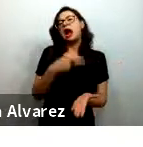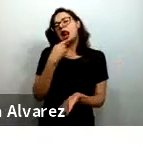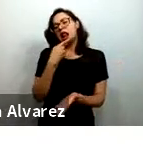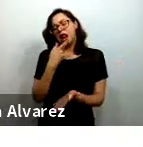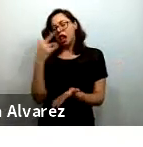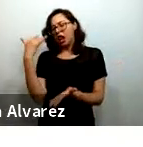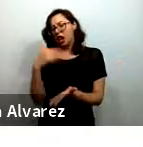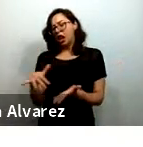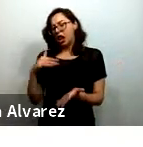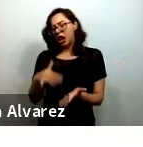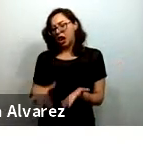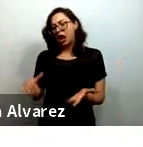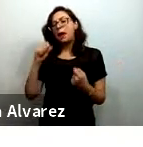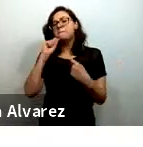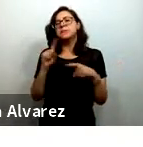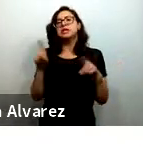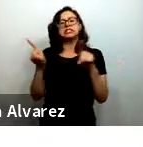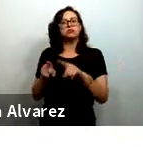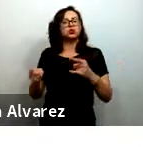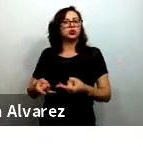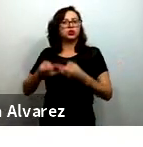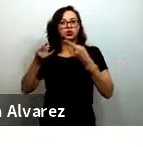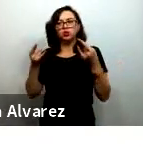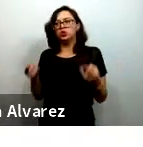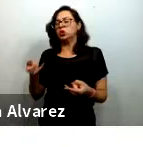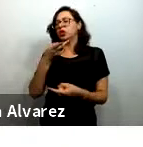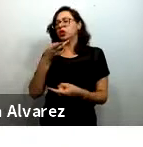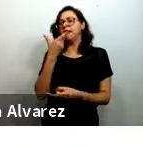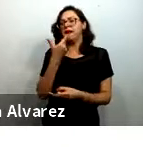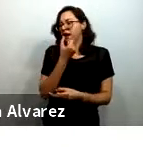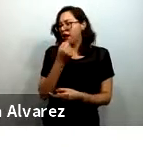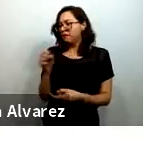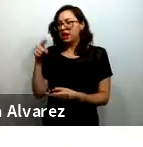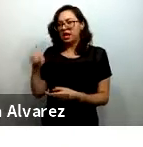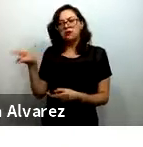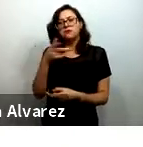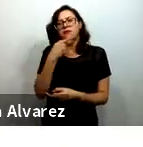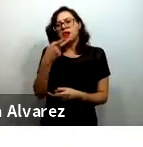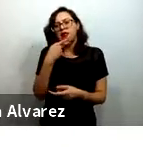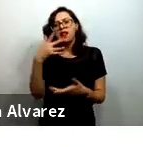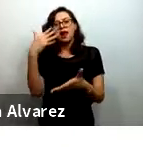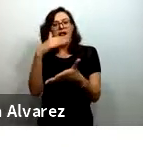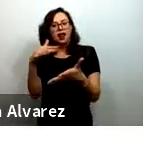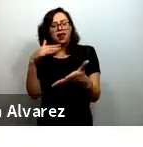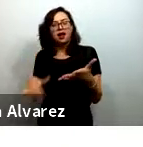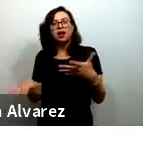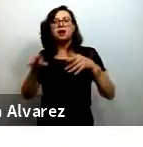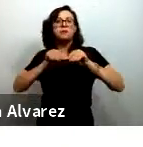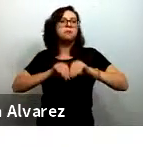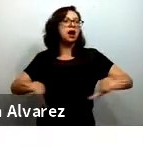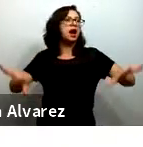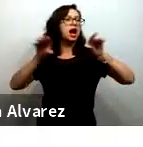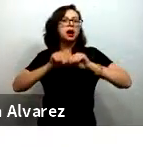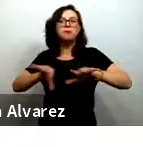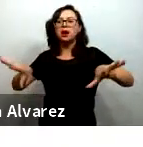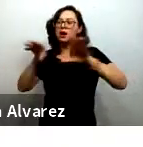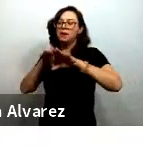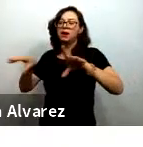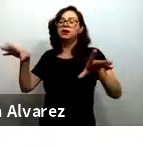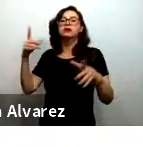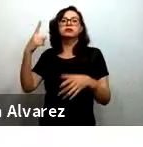para generar una serie de actividades a través de las redes sociales dirigidas al público